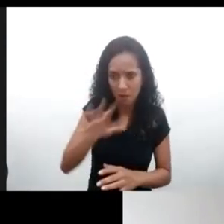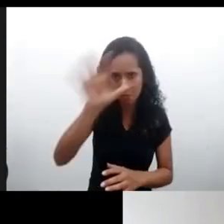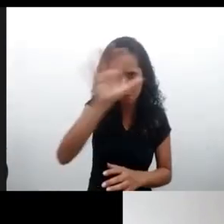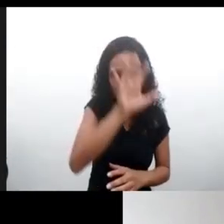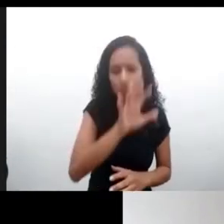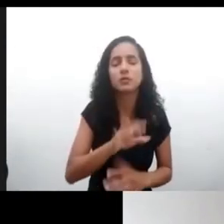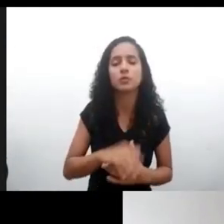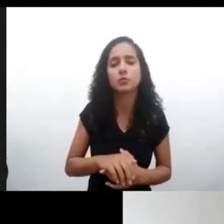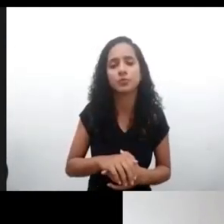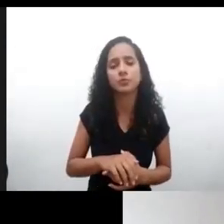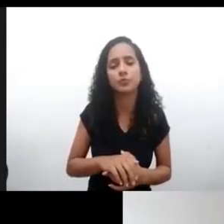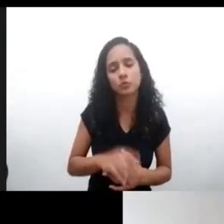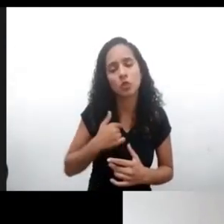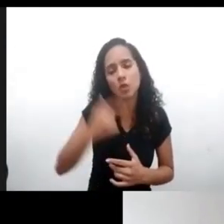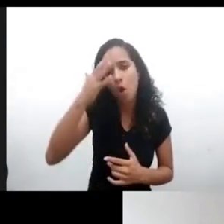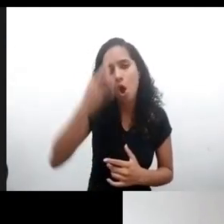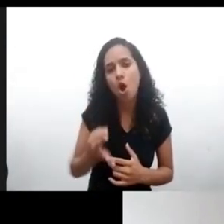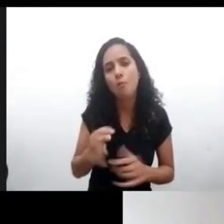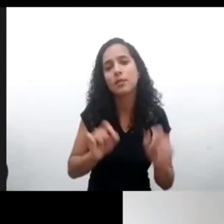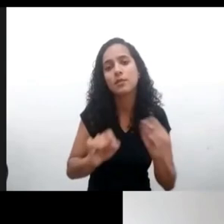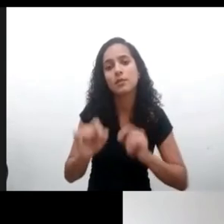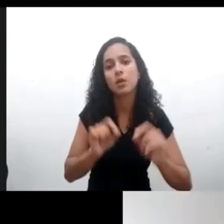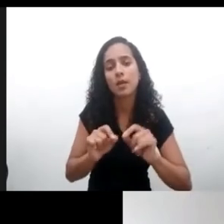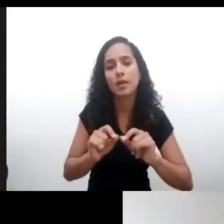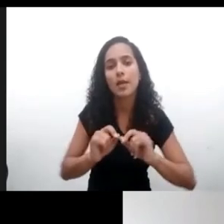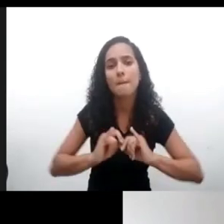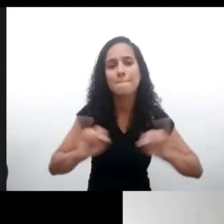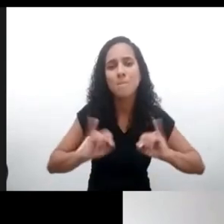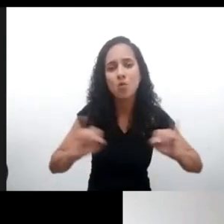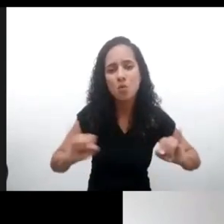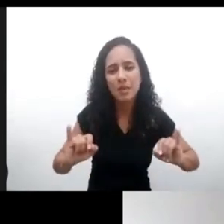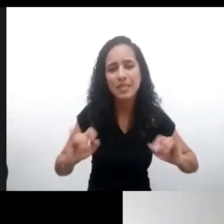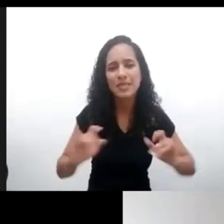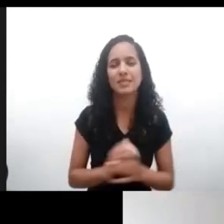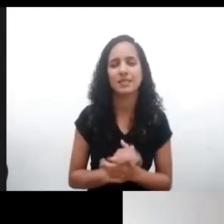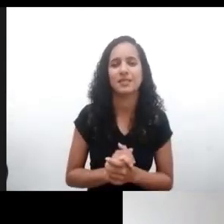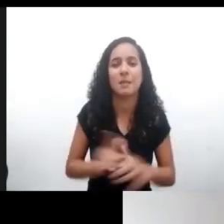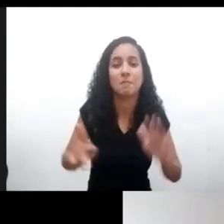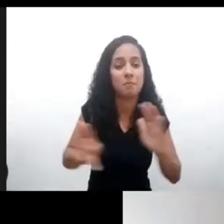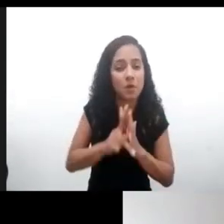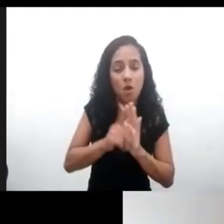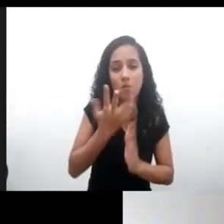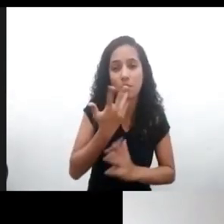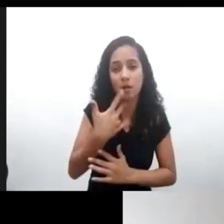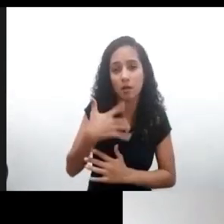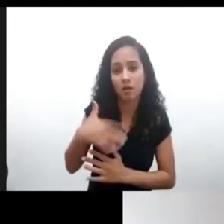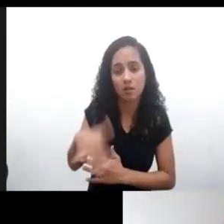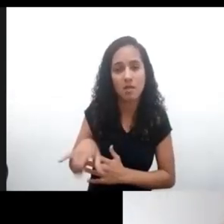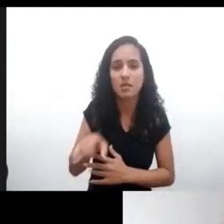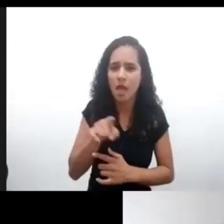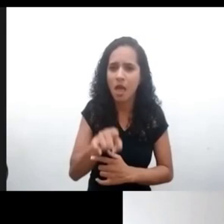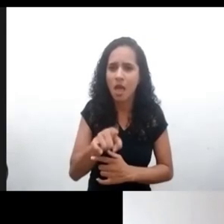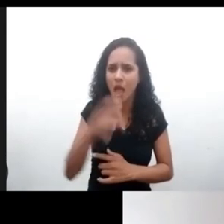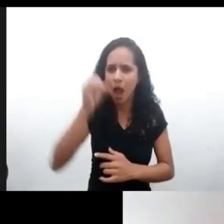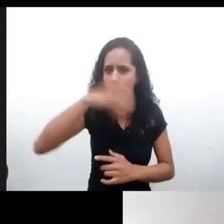y también la protección. aquí una comprensión de que la publicidad dirigida especialmente a los niños